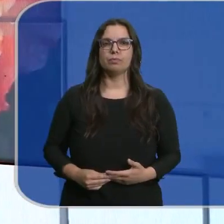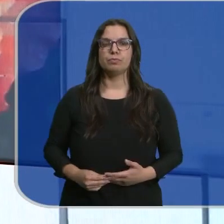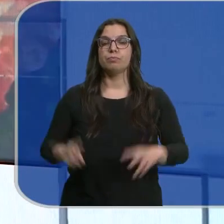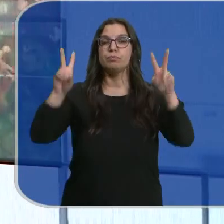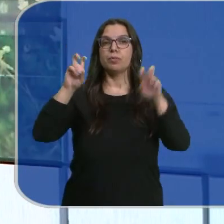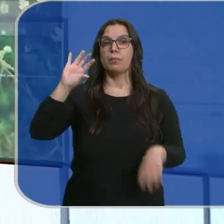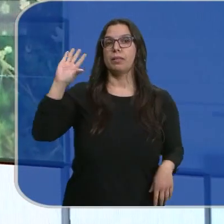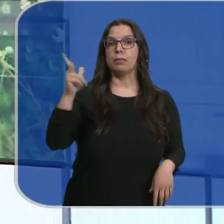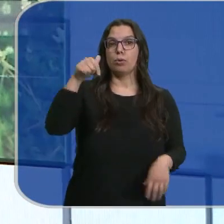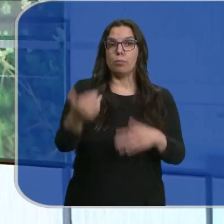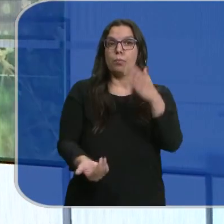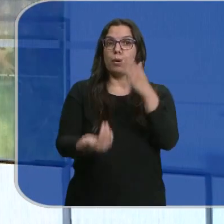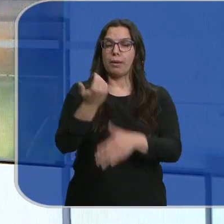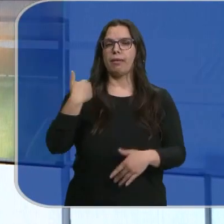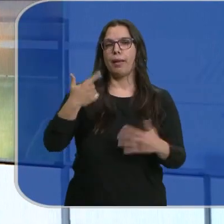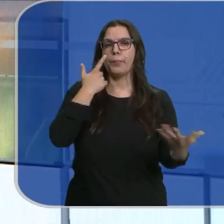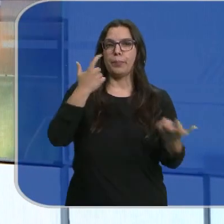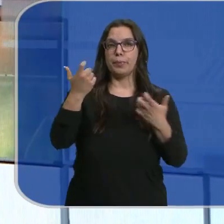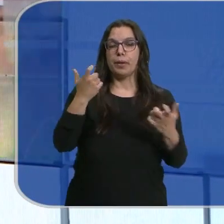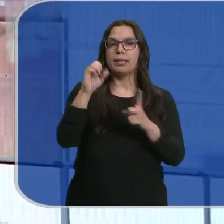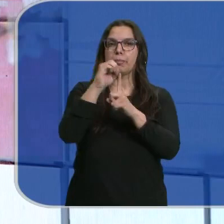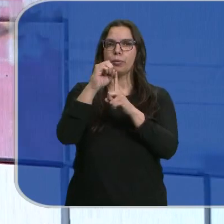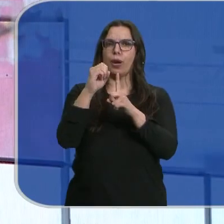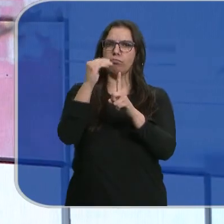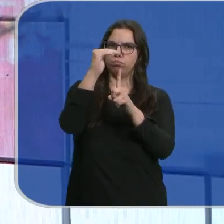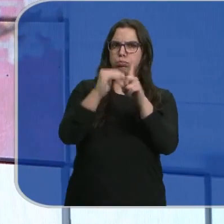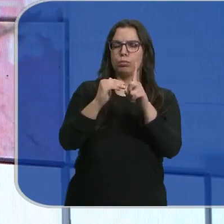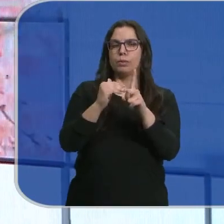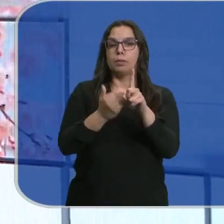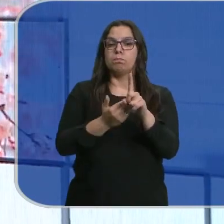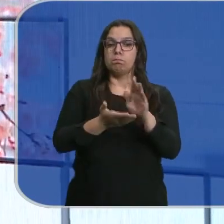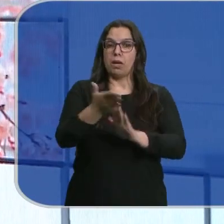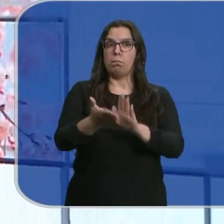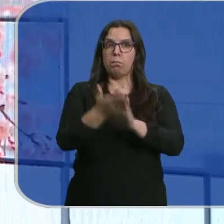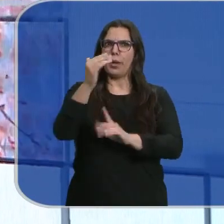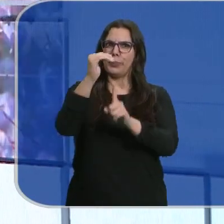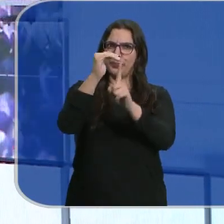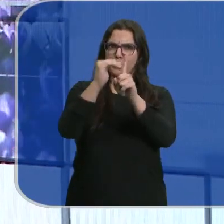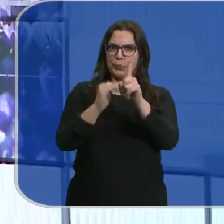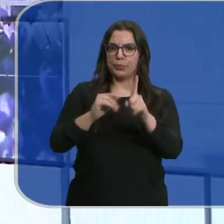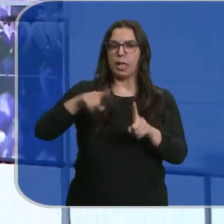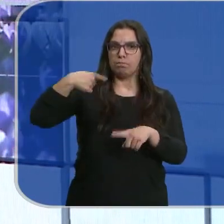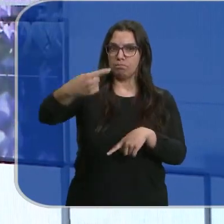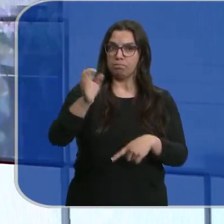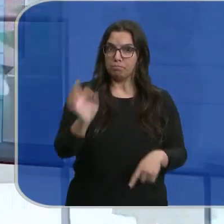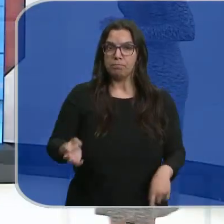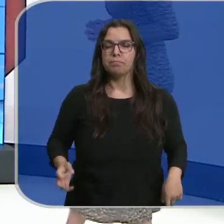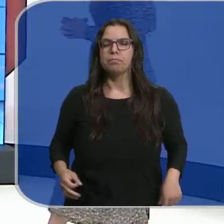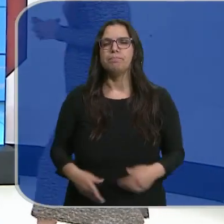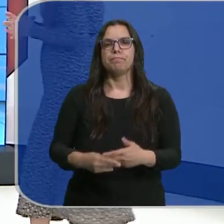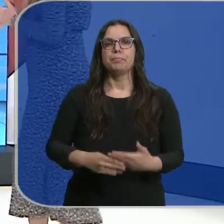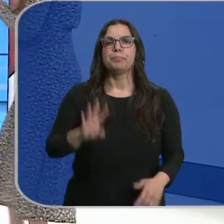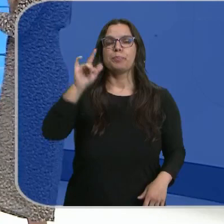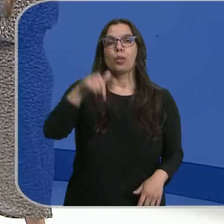En cuanto al tiempo, esta mañana ya hemos notado que las temperaturas han bajado. La tendencia seguirá en esta línea en las próximas horas, Silvia.